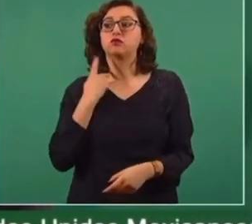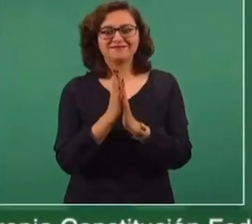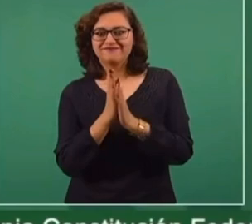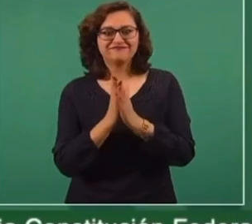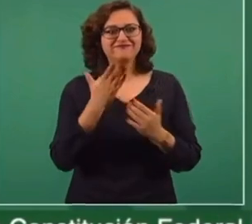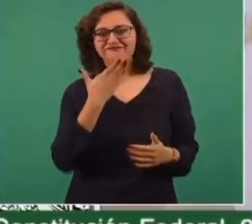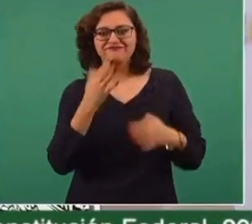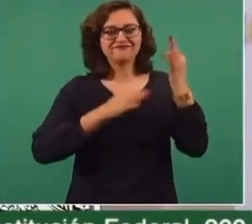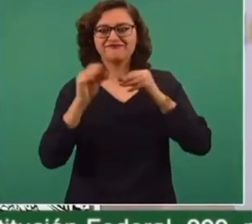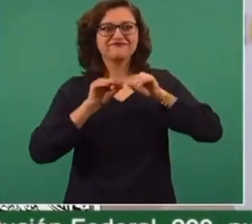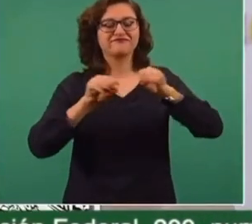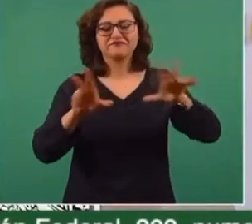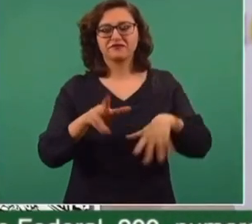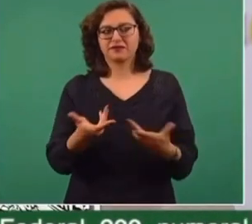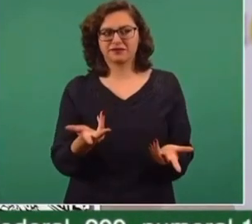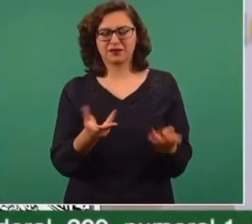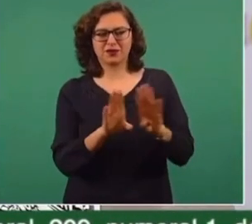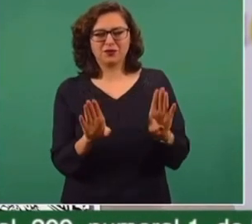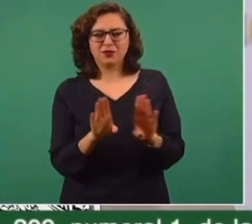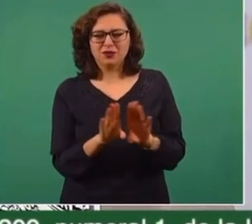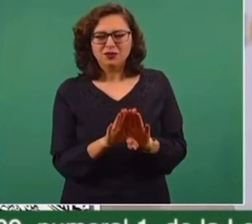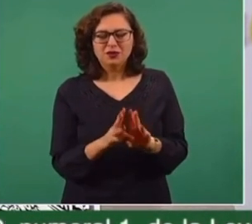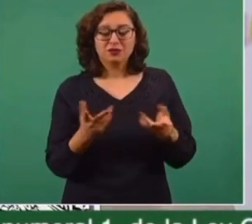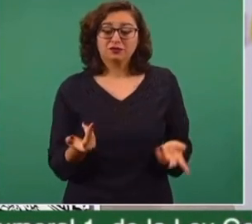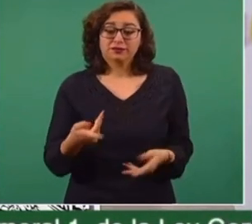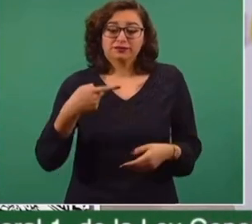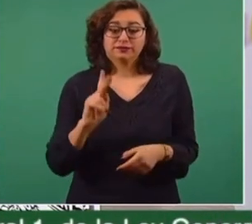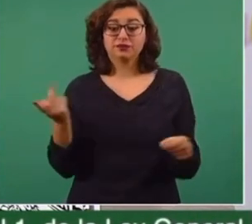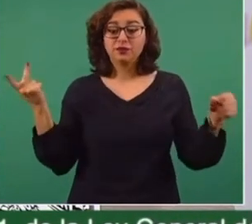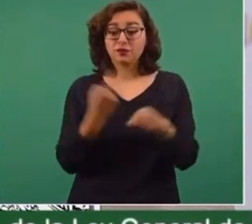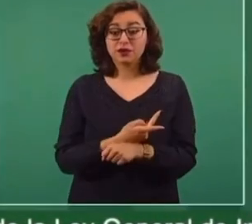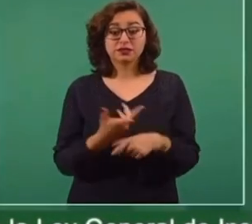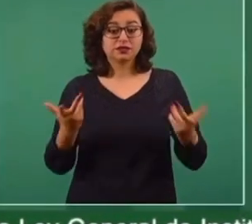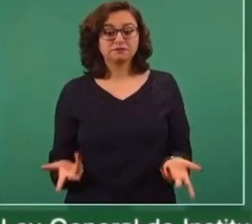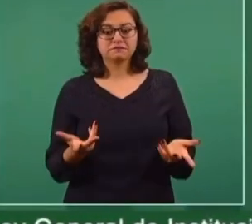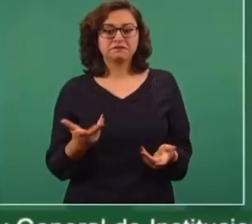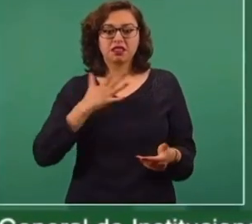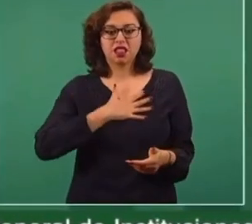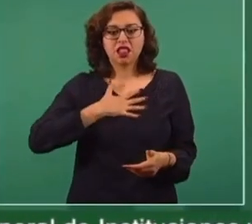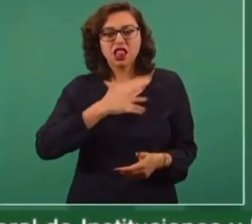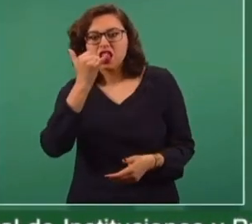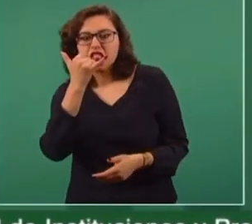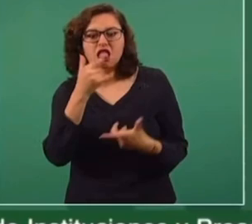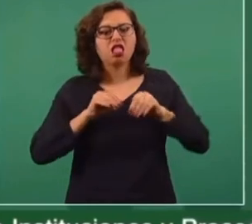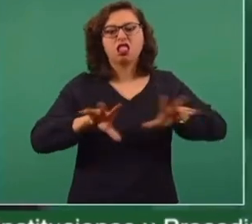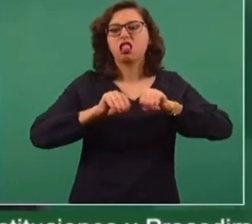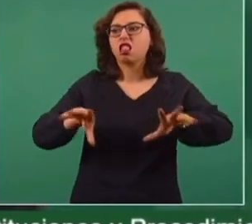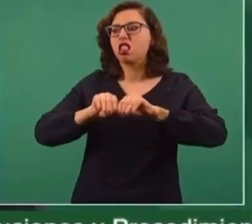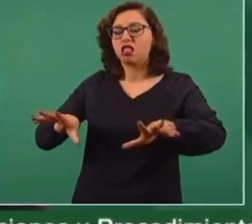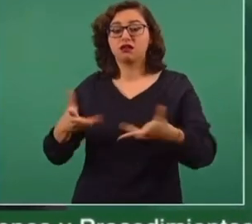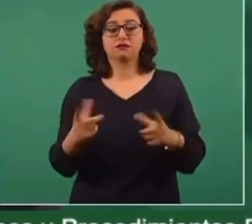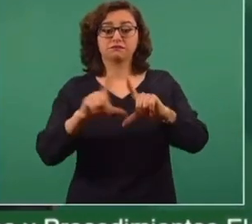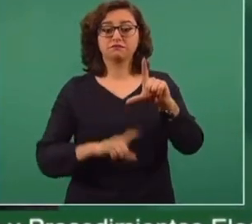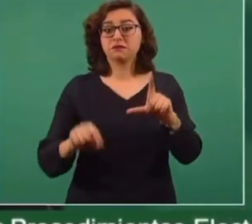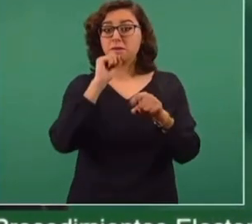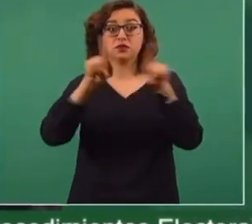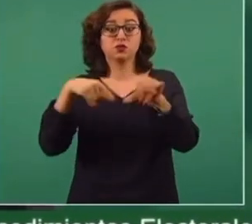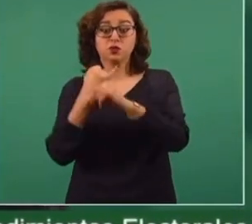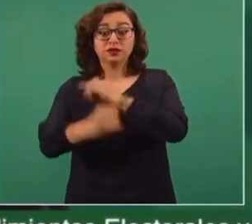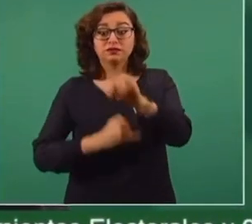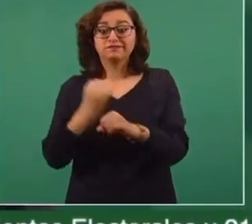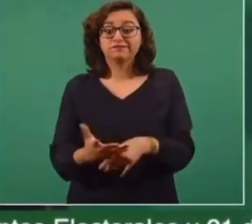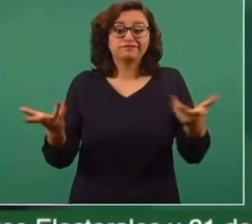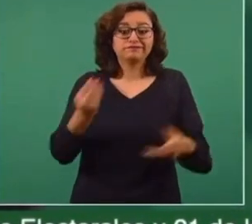campaña, pero el amarillismo en los medios, nacionales e internacionales, es inevitable, porque